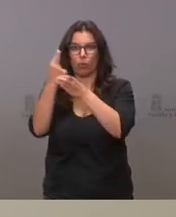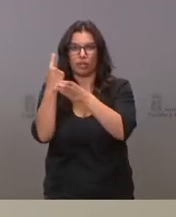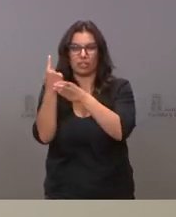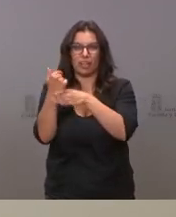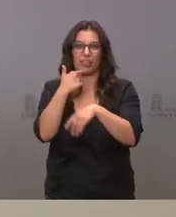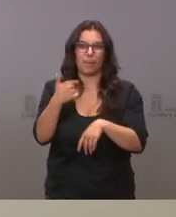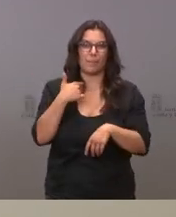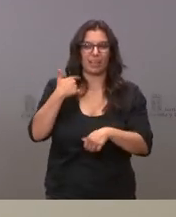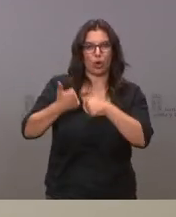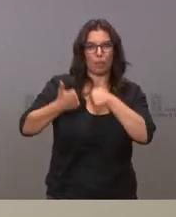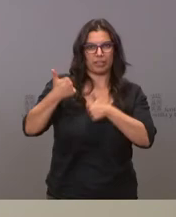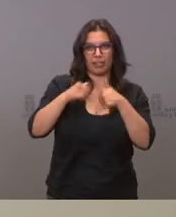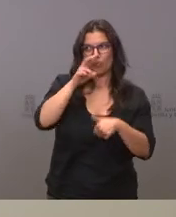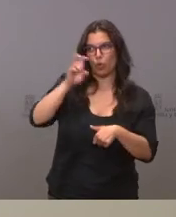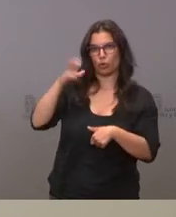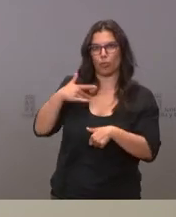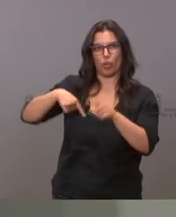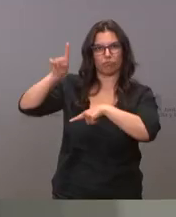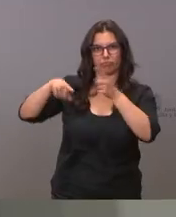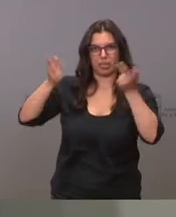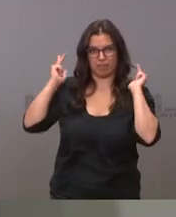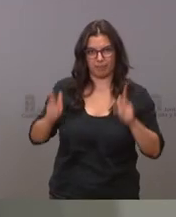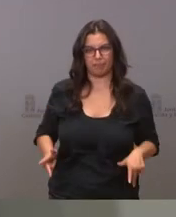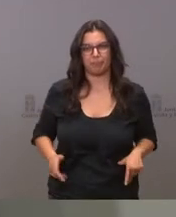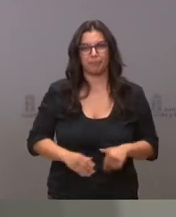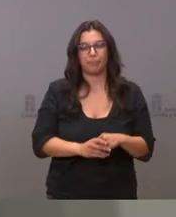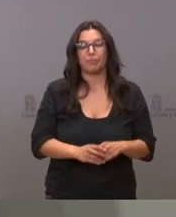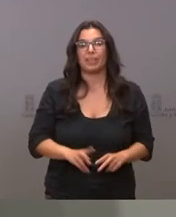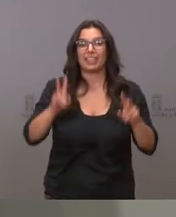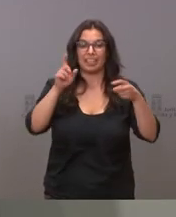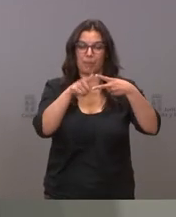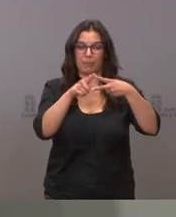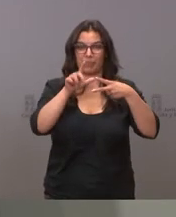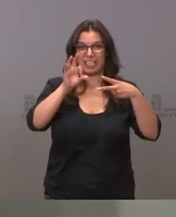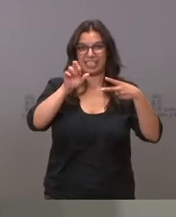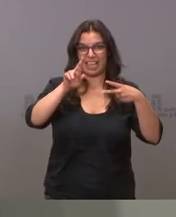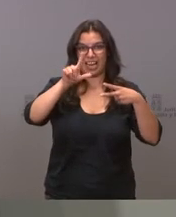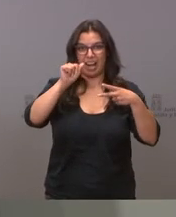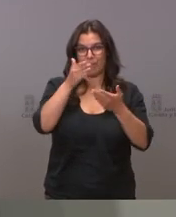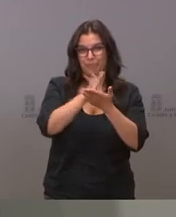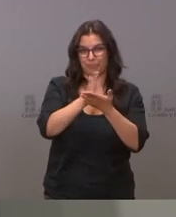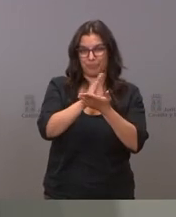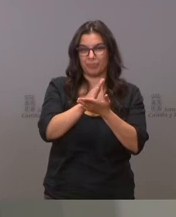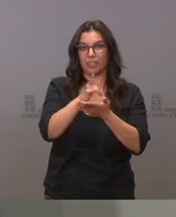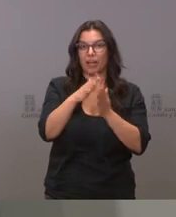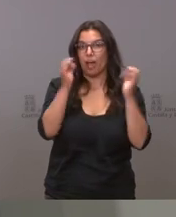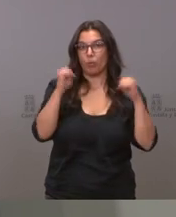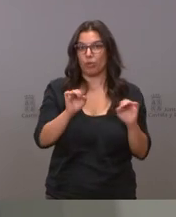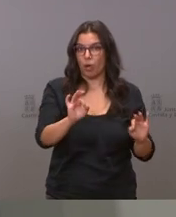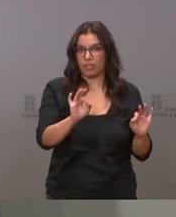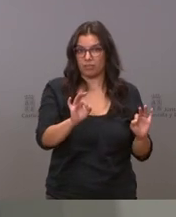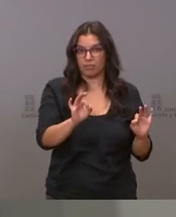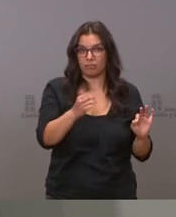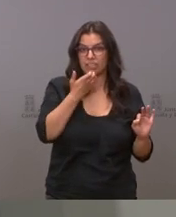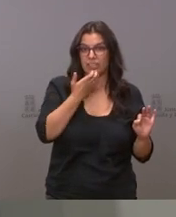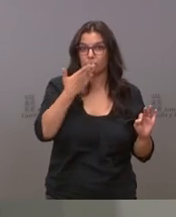competitividad Bien pues sobre el asunto del Serla en los acuerdos está lo que está y lo que no